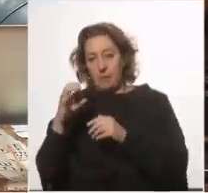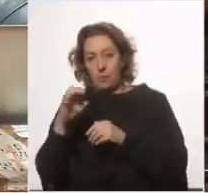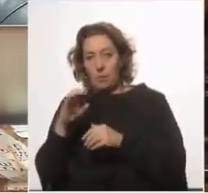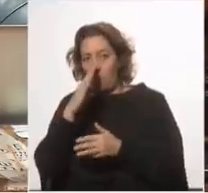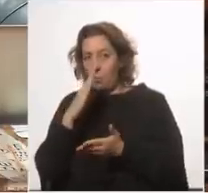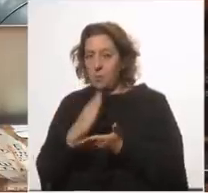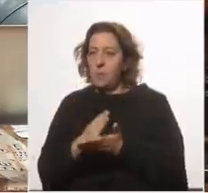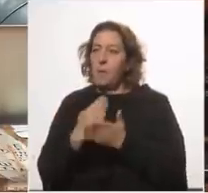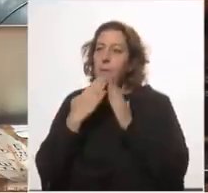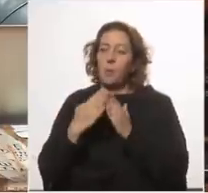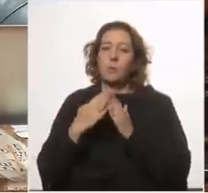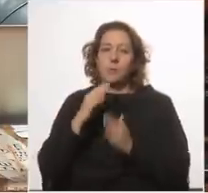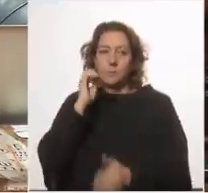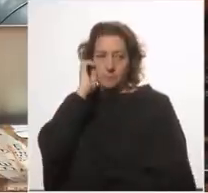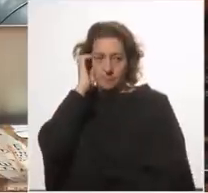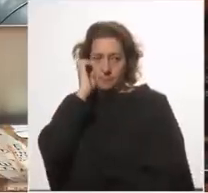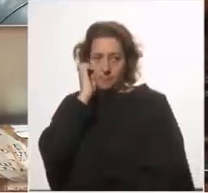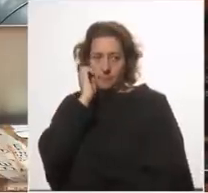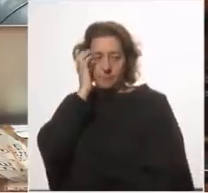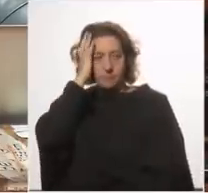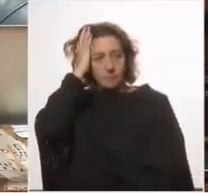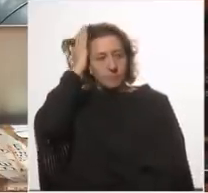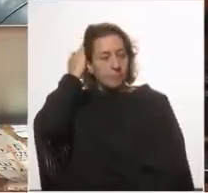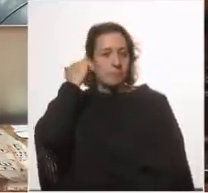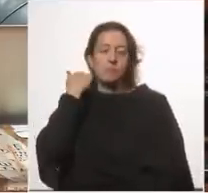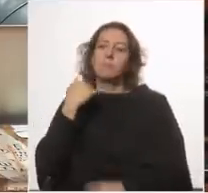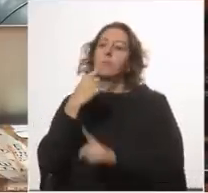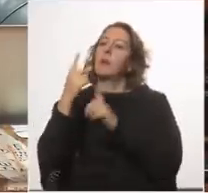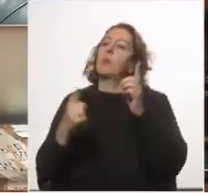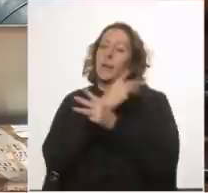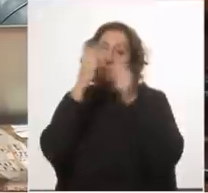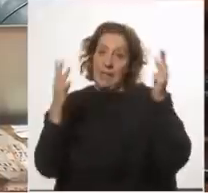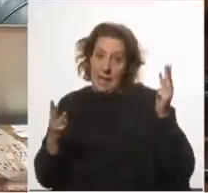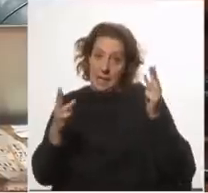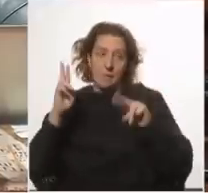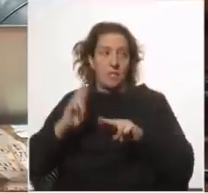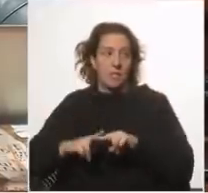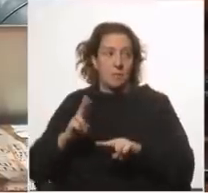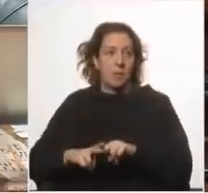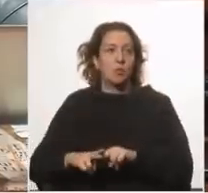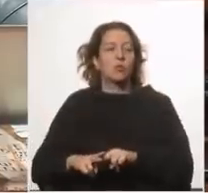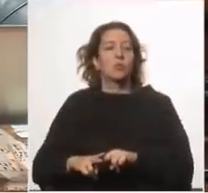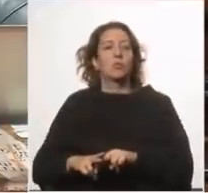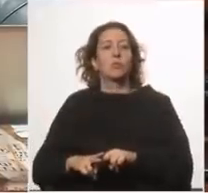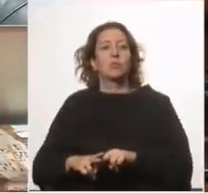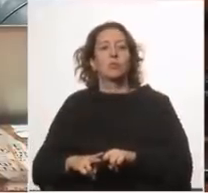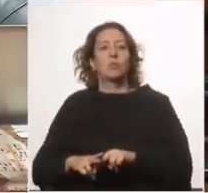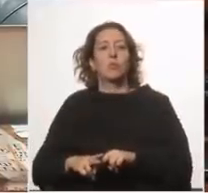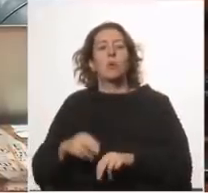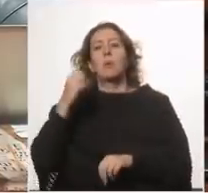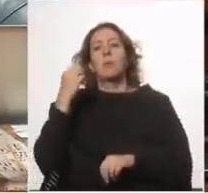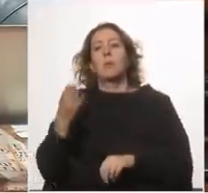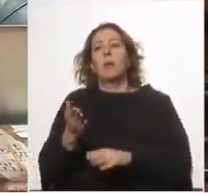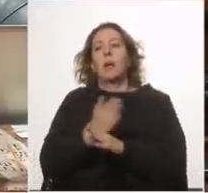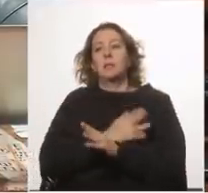preguntas que son de este capítulo algunas son generales sobre los fallecimientos porque previos a